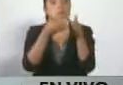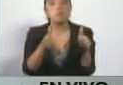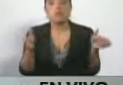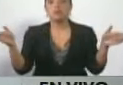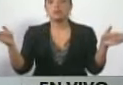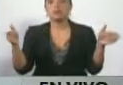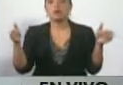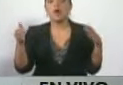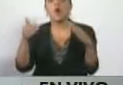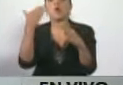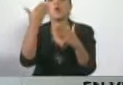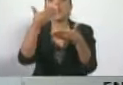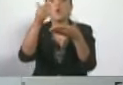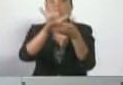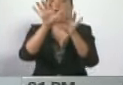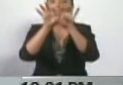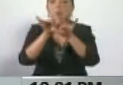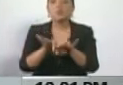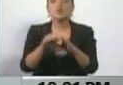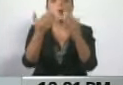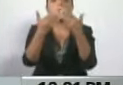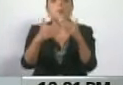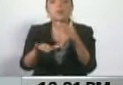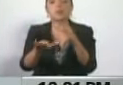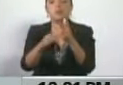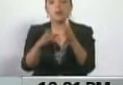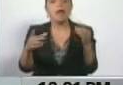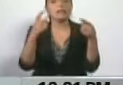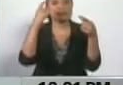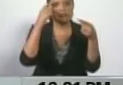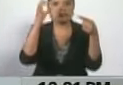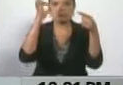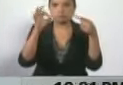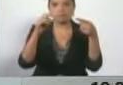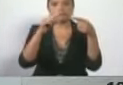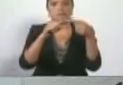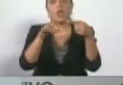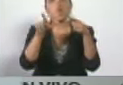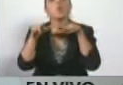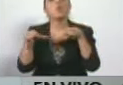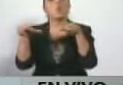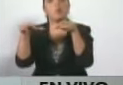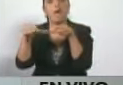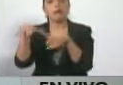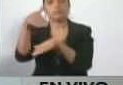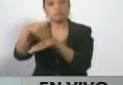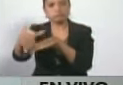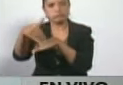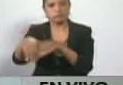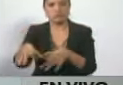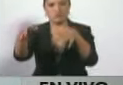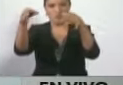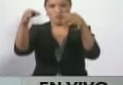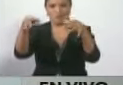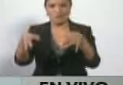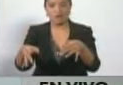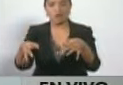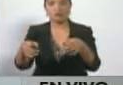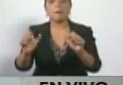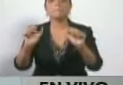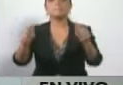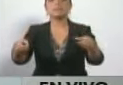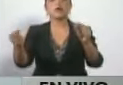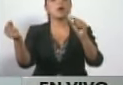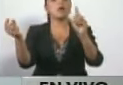un comunicado público en su momento diciendo en fecha tal, en sitio tal, se instalarán oficialmente las conversaciones del